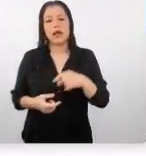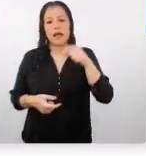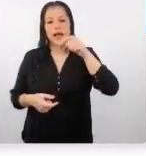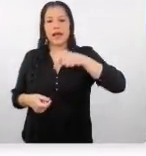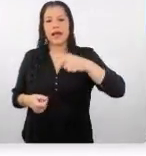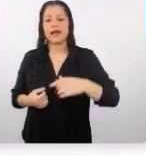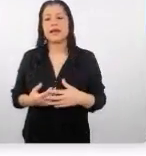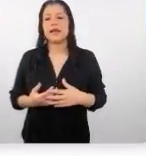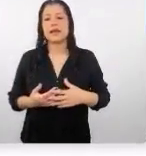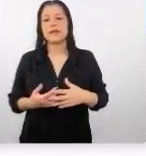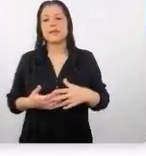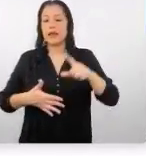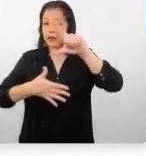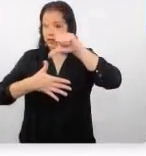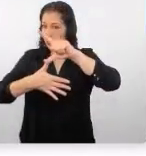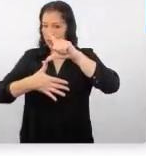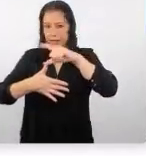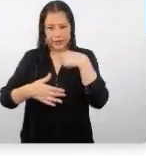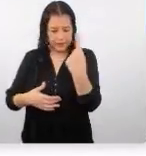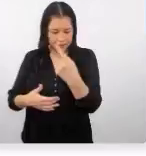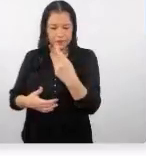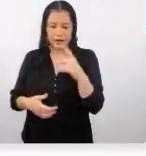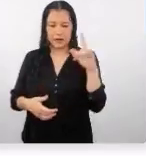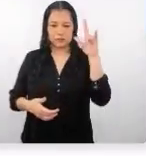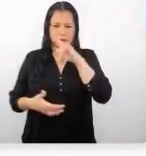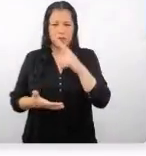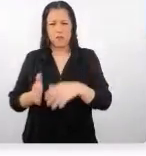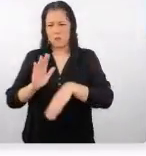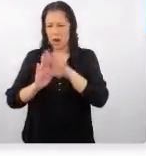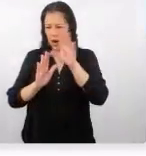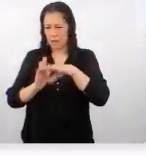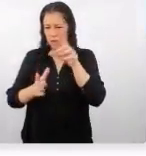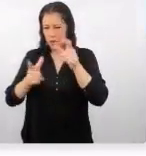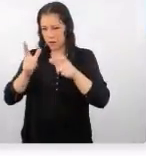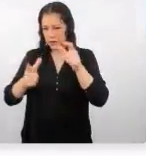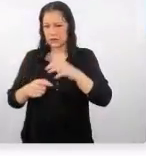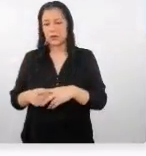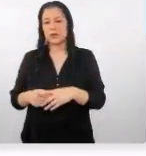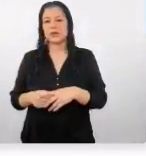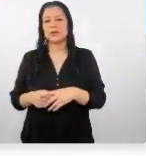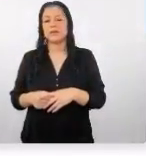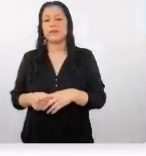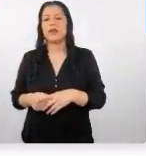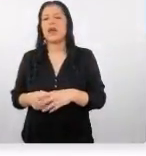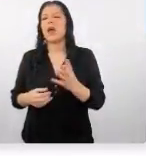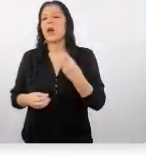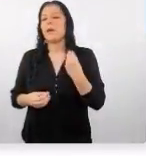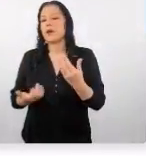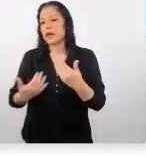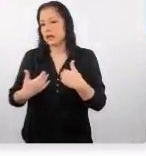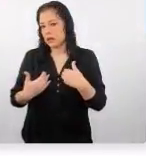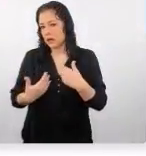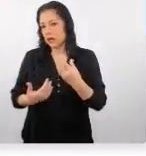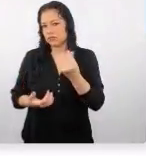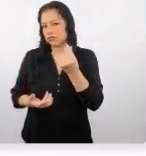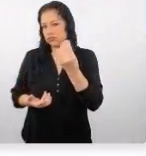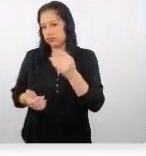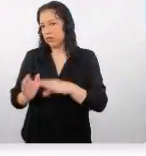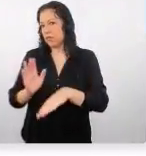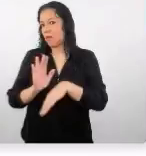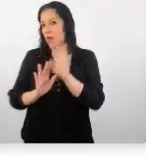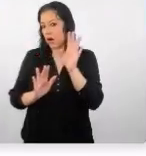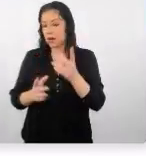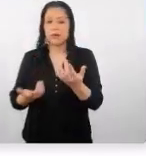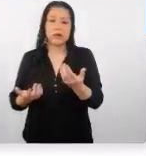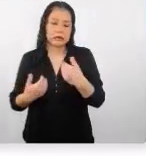Latinoamérica en general en mayor cantidad ¿no? porque tienen un mayor poder adquisitivo también por